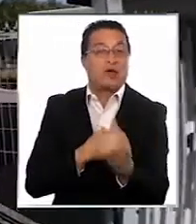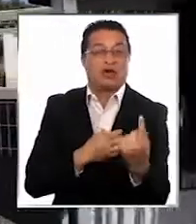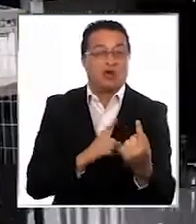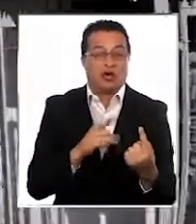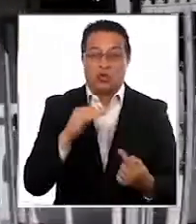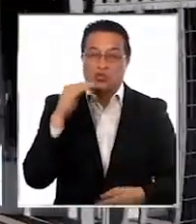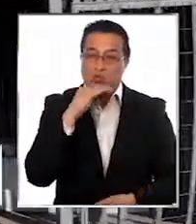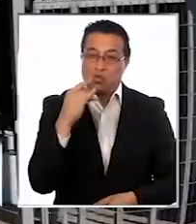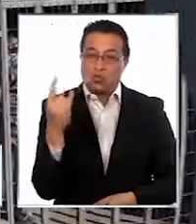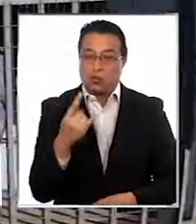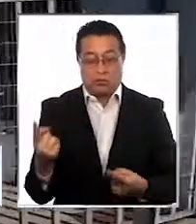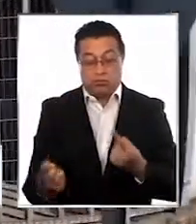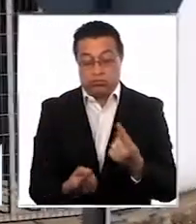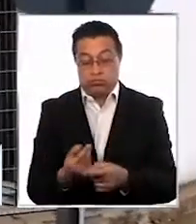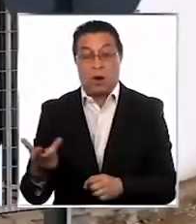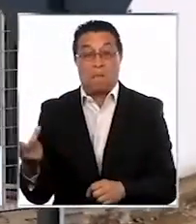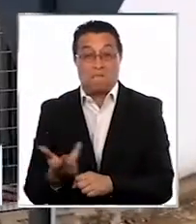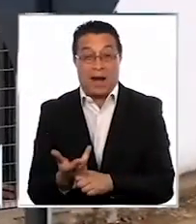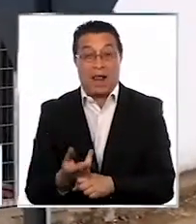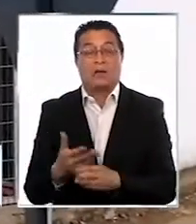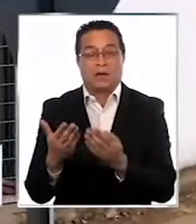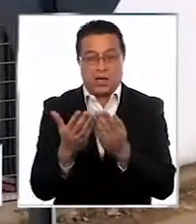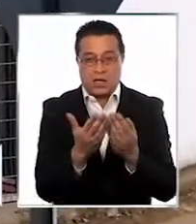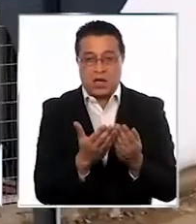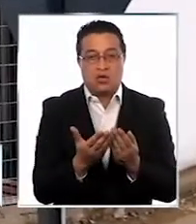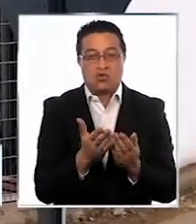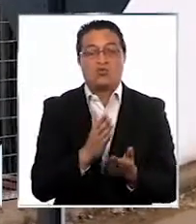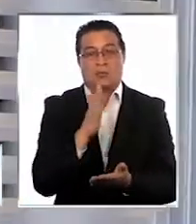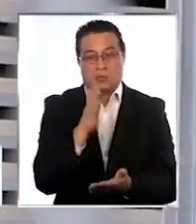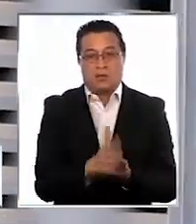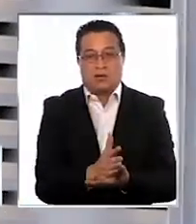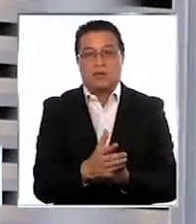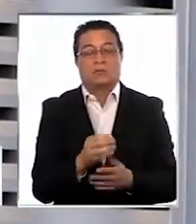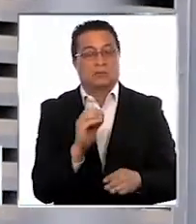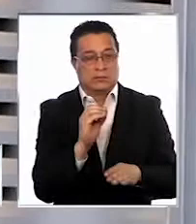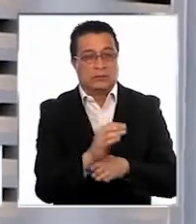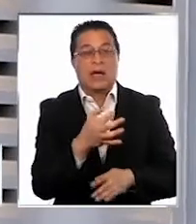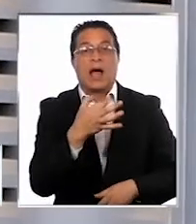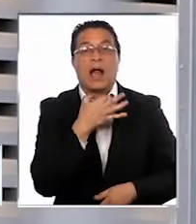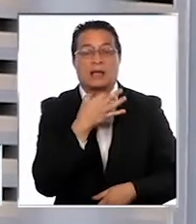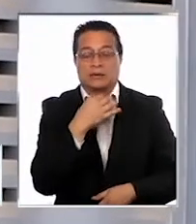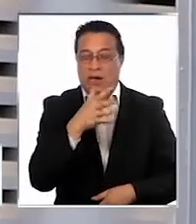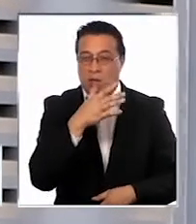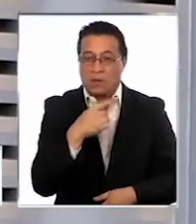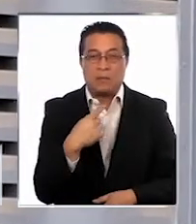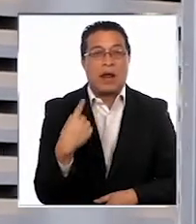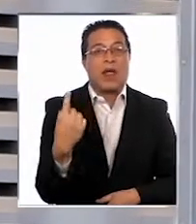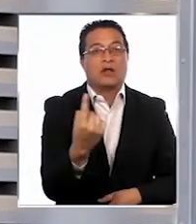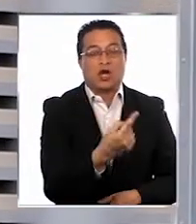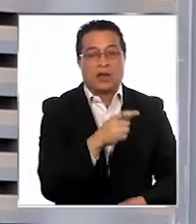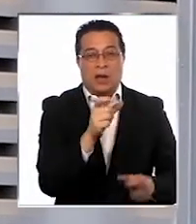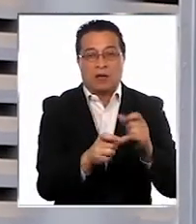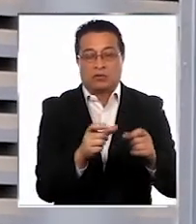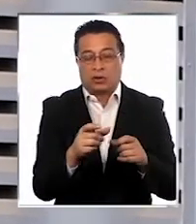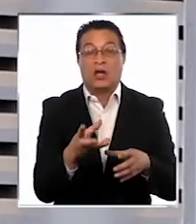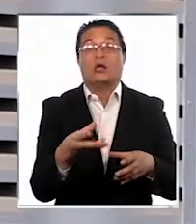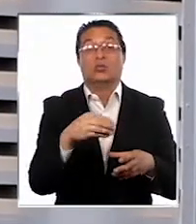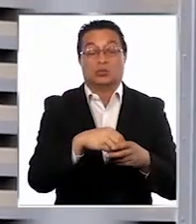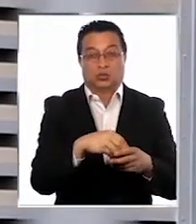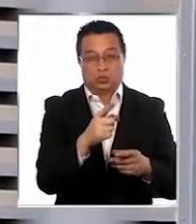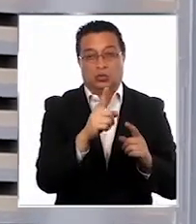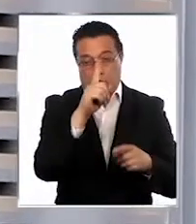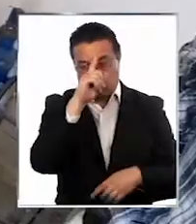urgente reparar la bomba mala y hacer los estudios correspondientes para garantizar que el agua alcance para todos los usuarios, incluido el